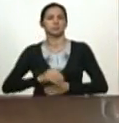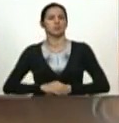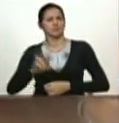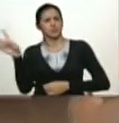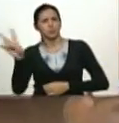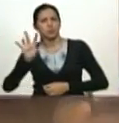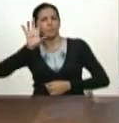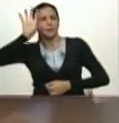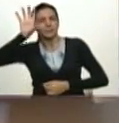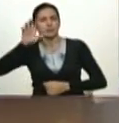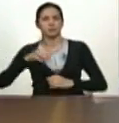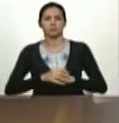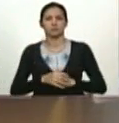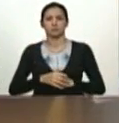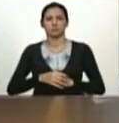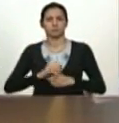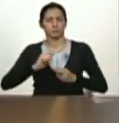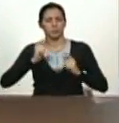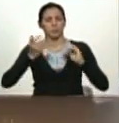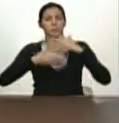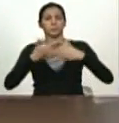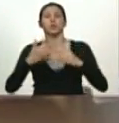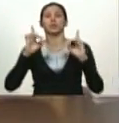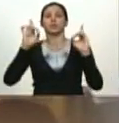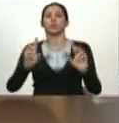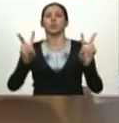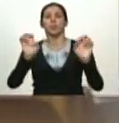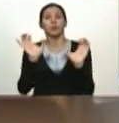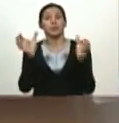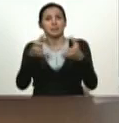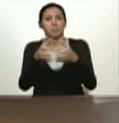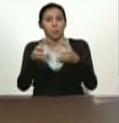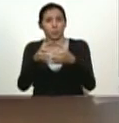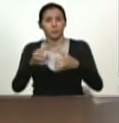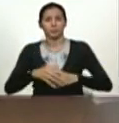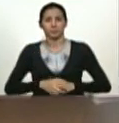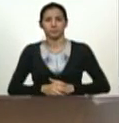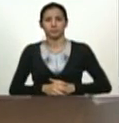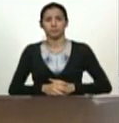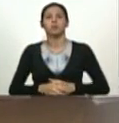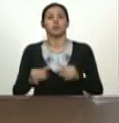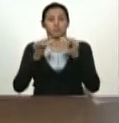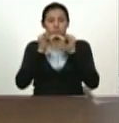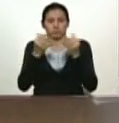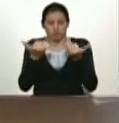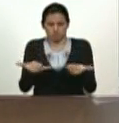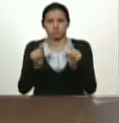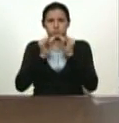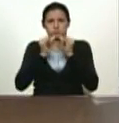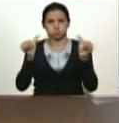construirlo. Así que he decidido conformar este equipo que voy a anunciar